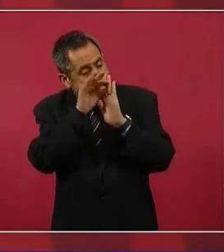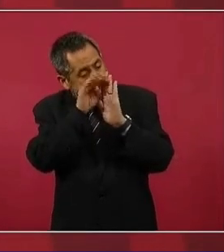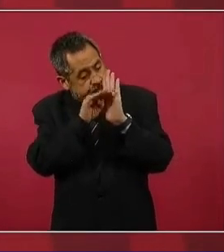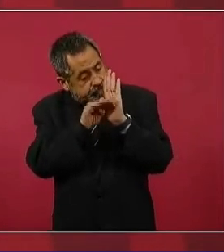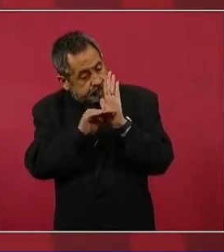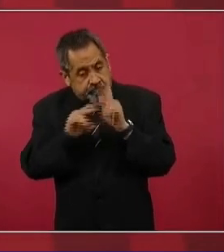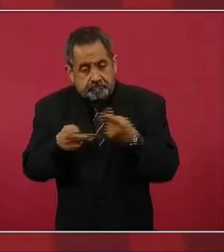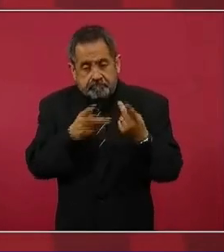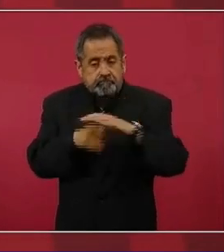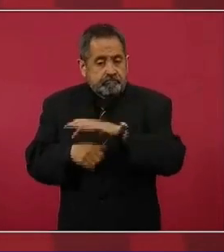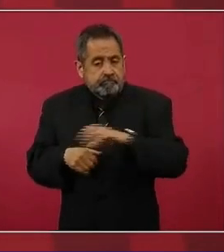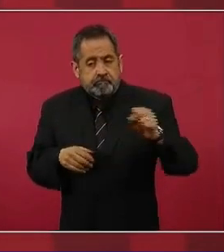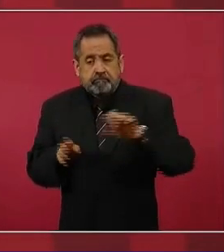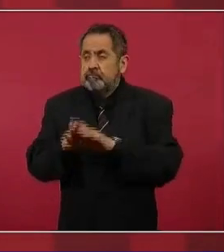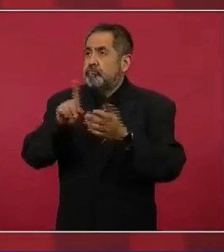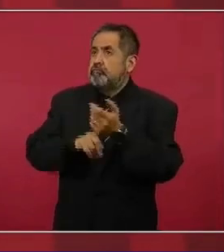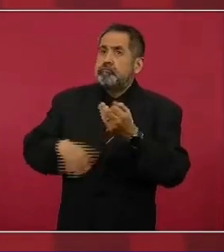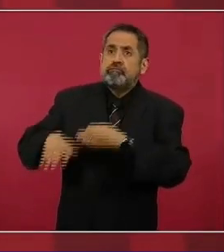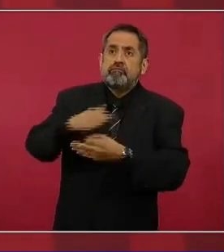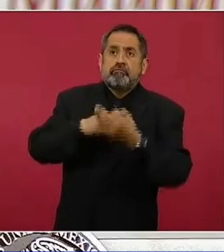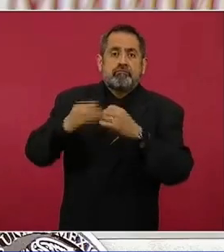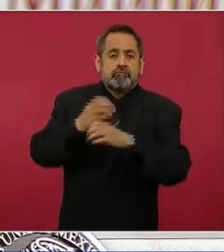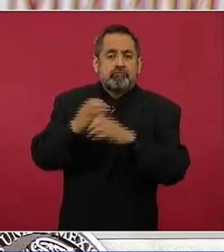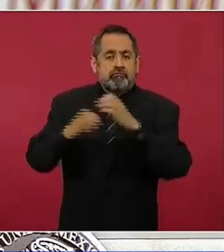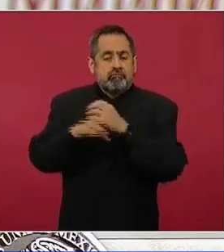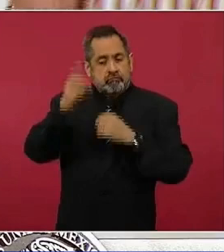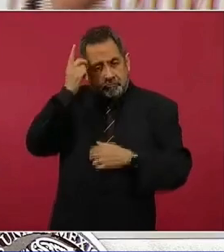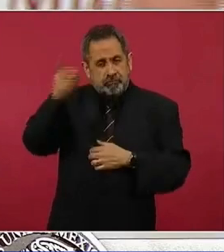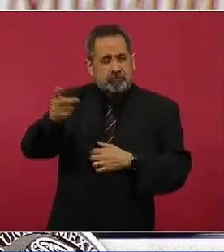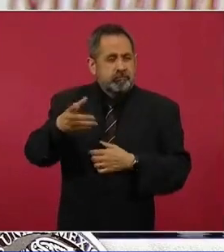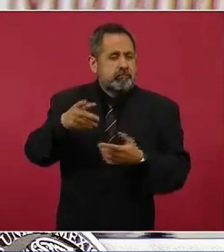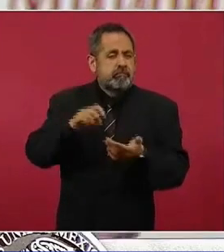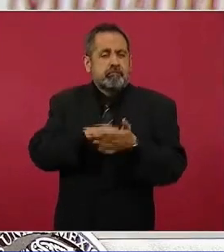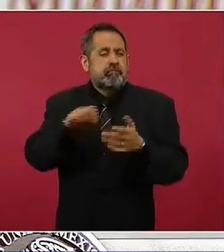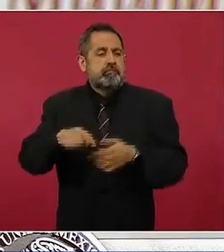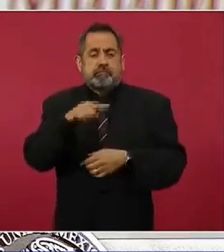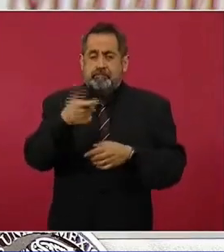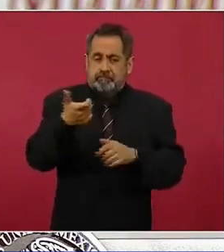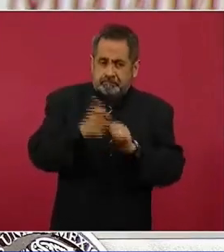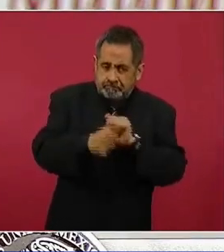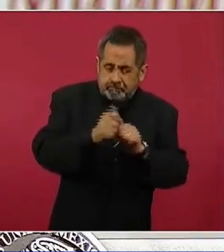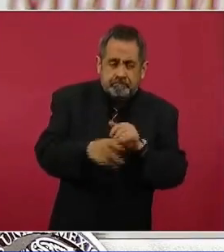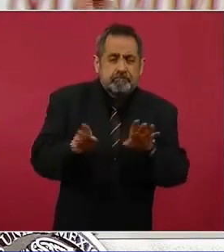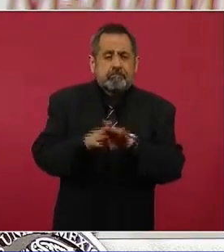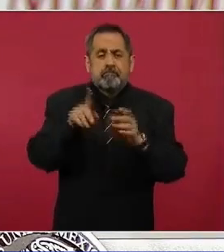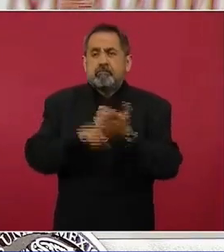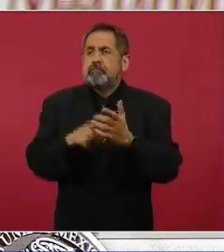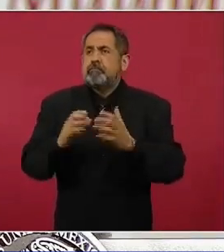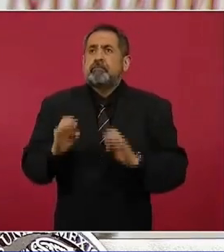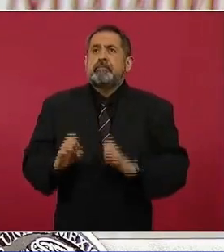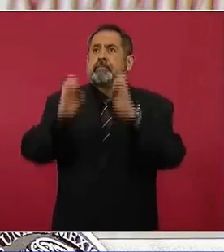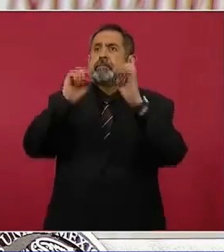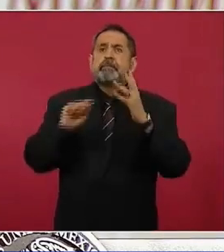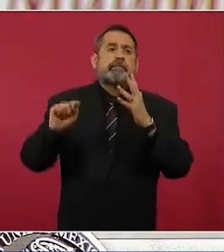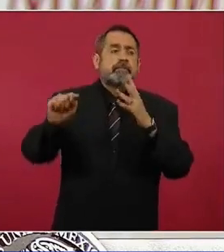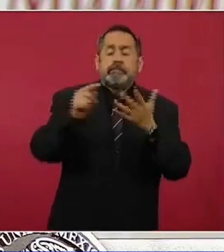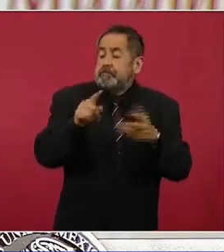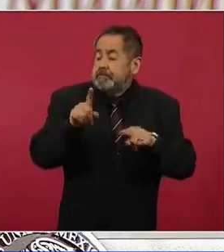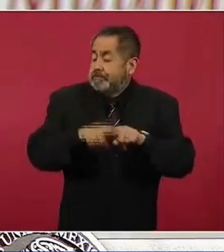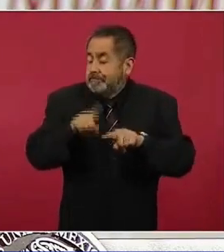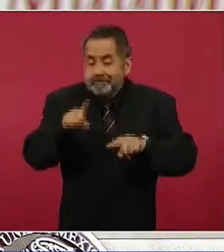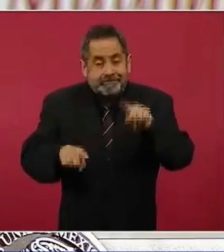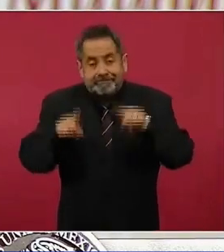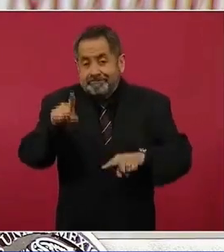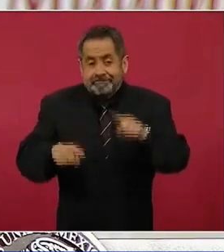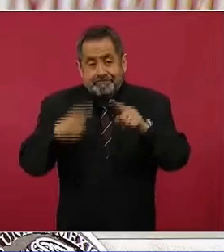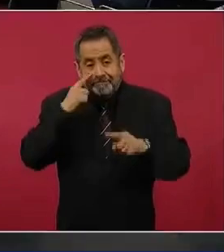la enajenación de activos, si nada más es activos en bolsa, si es activo de inmuebles, ahí se tendrá que